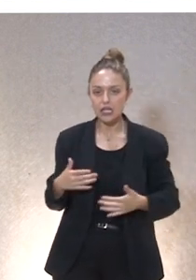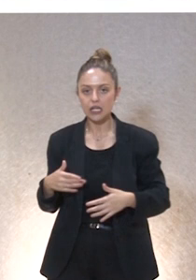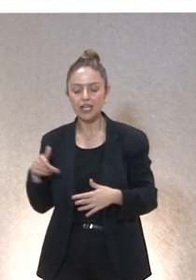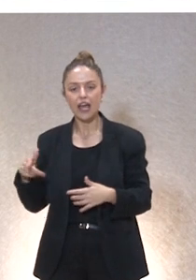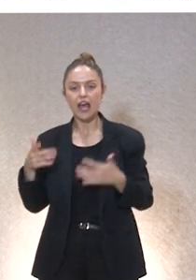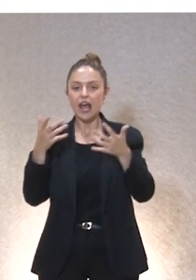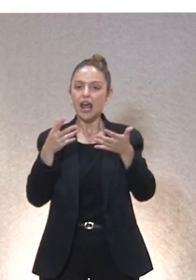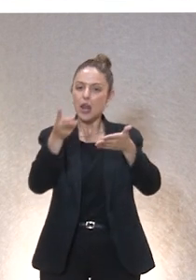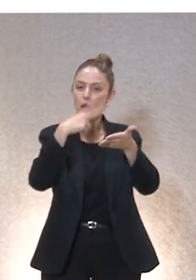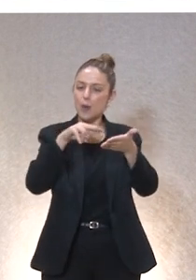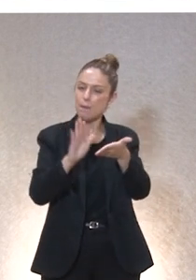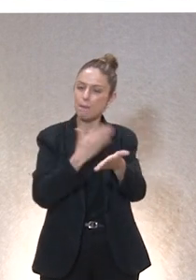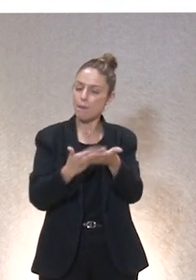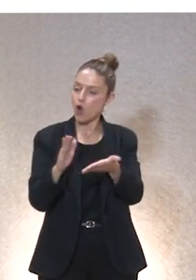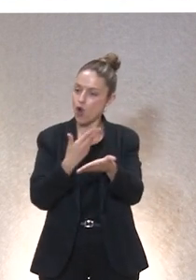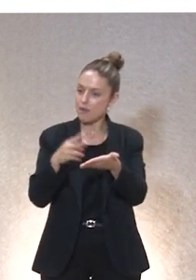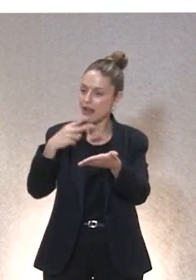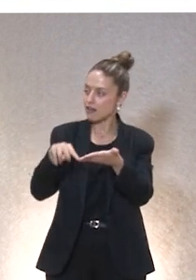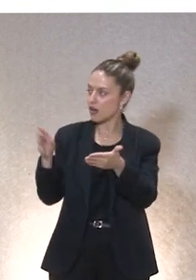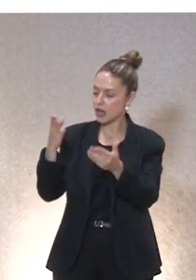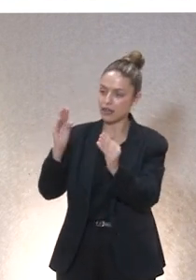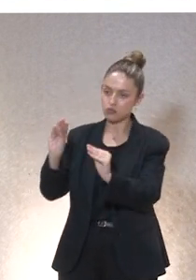del poema lo leen ustedes muchas gracias